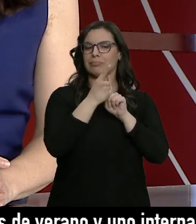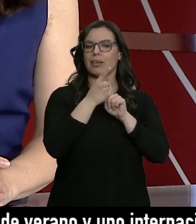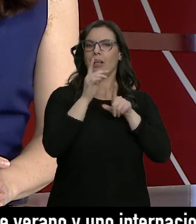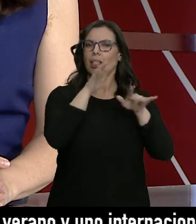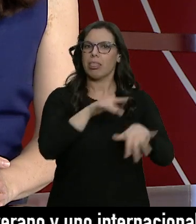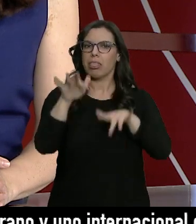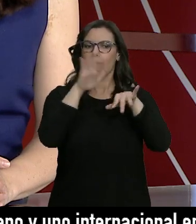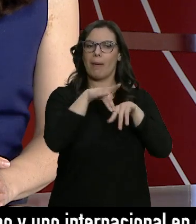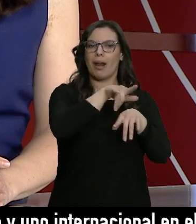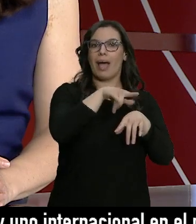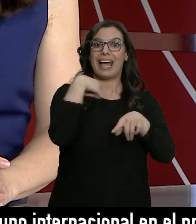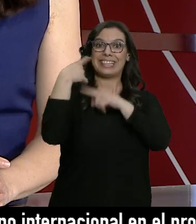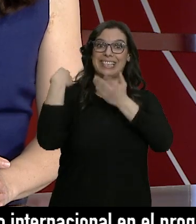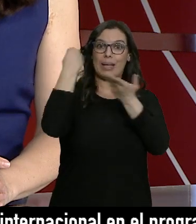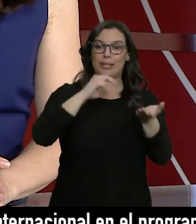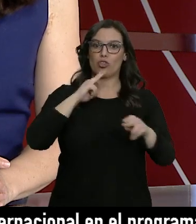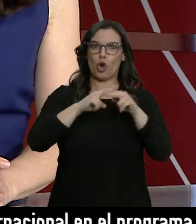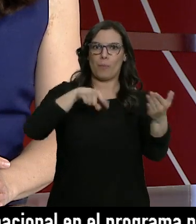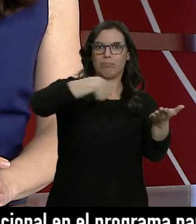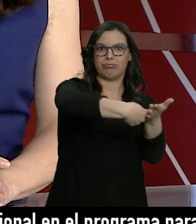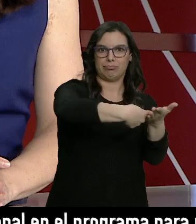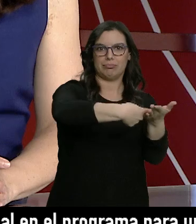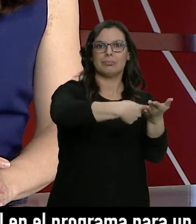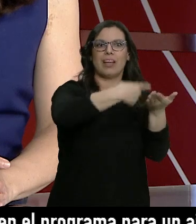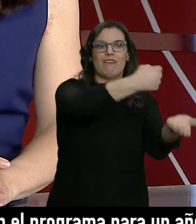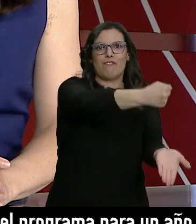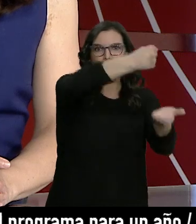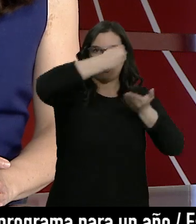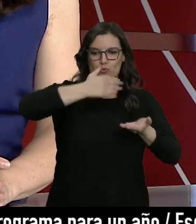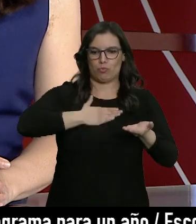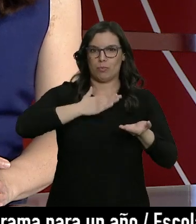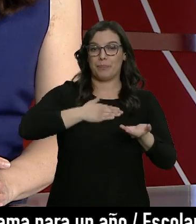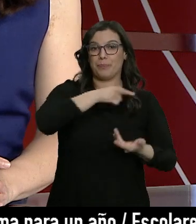testamento y le dejara a él su fortuna. La mujer sufría una demencia.